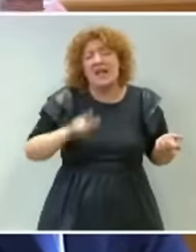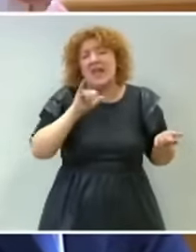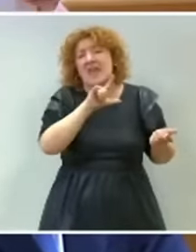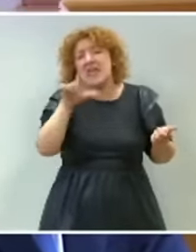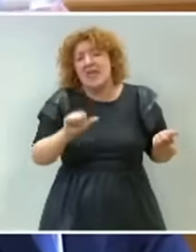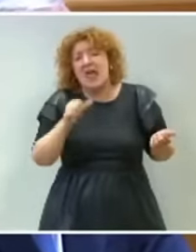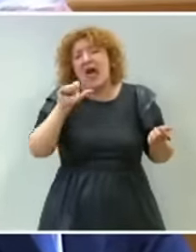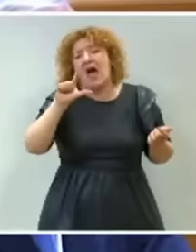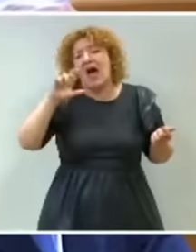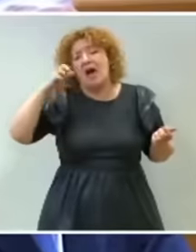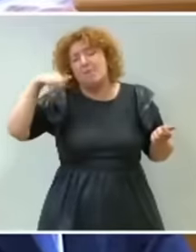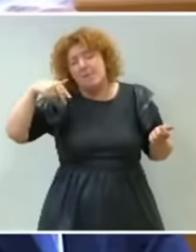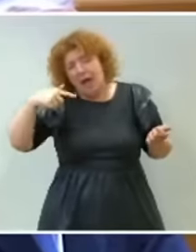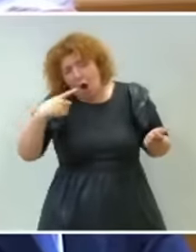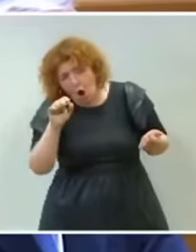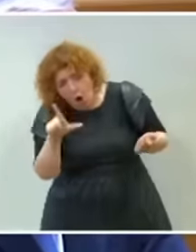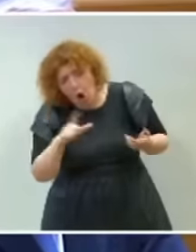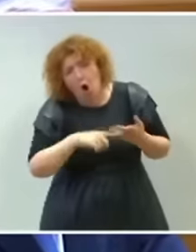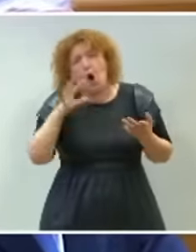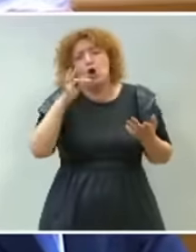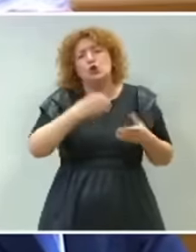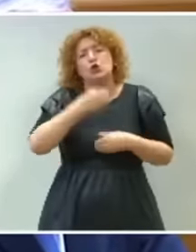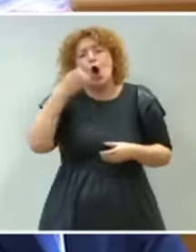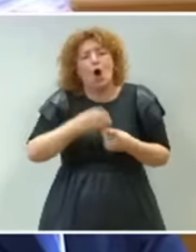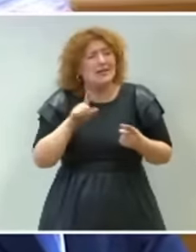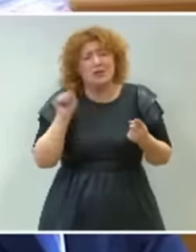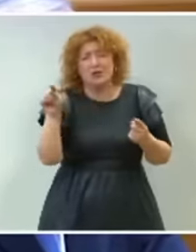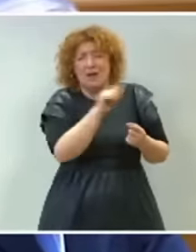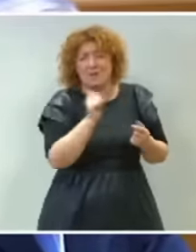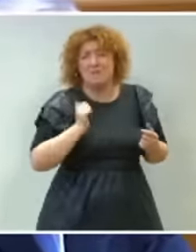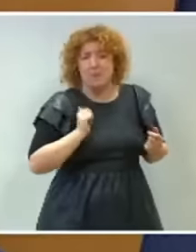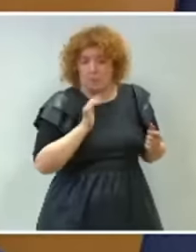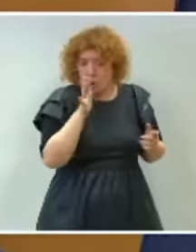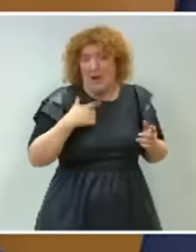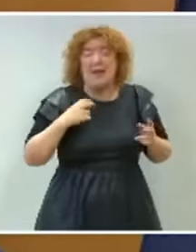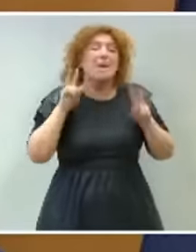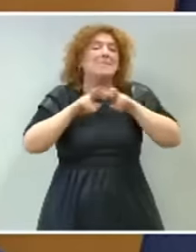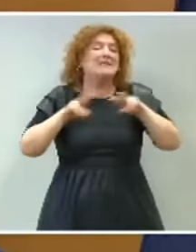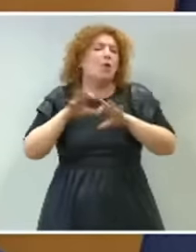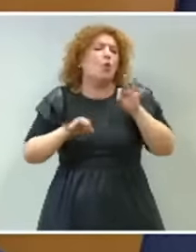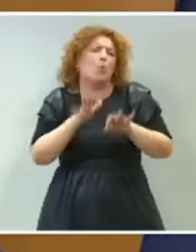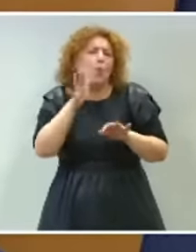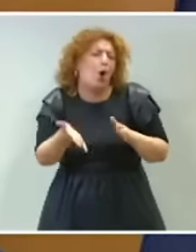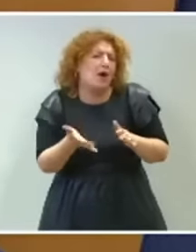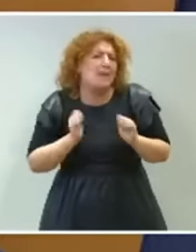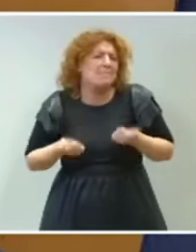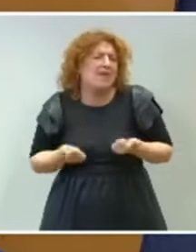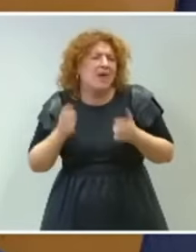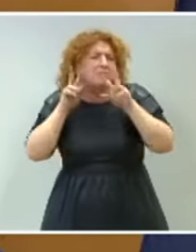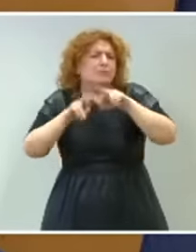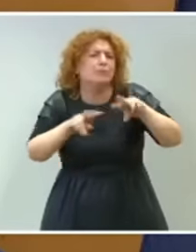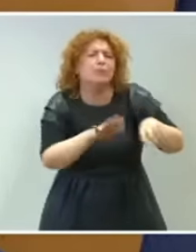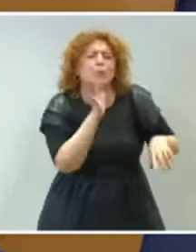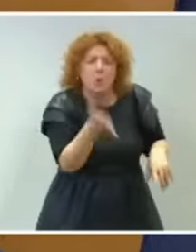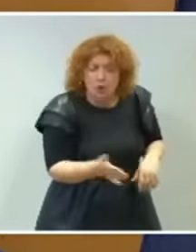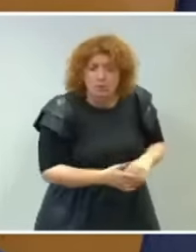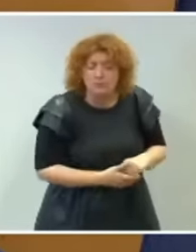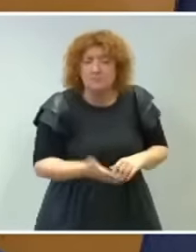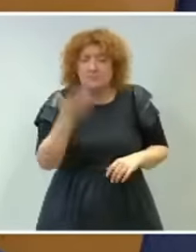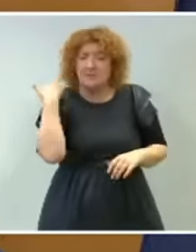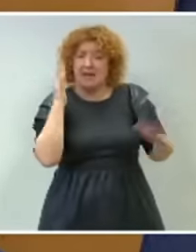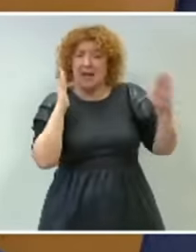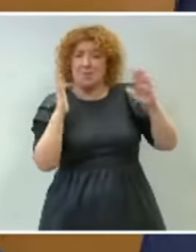Si son tan correctos, dígame usted, porque está abierta una investigación judicial. Usted dijo, señora Montero,